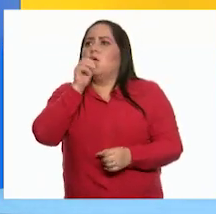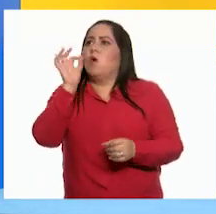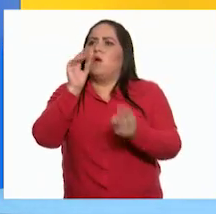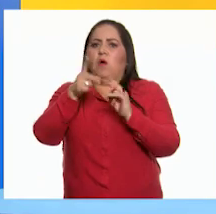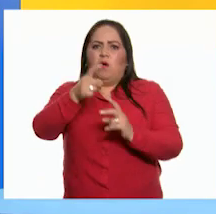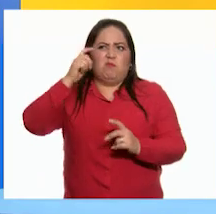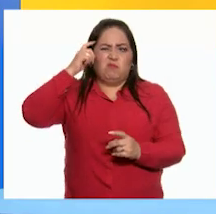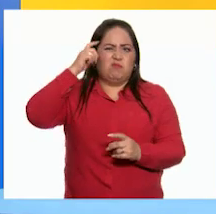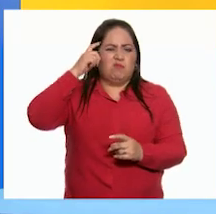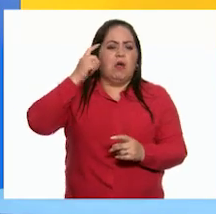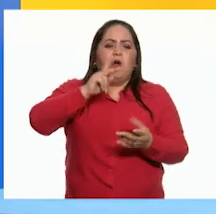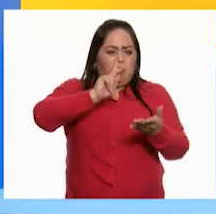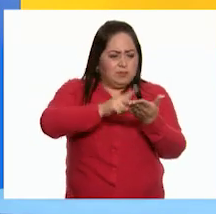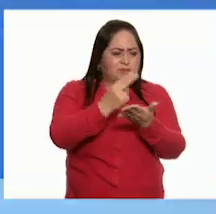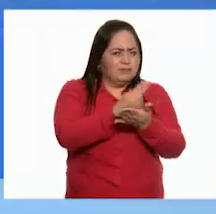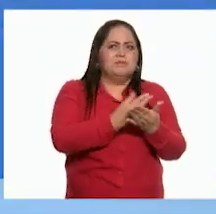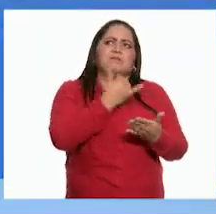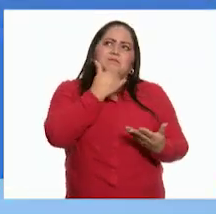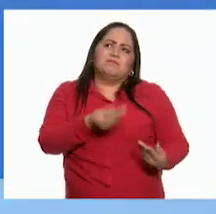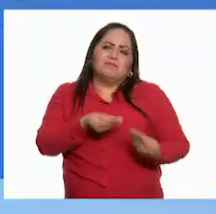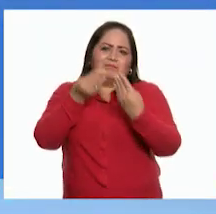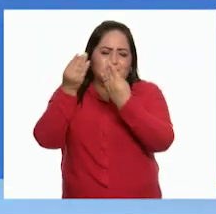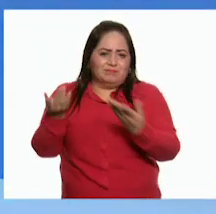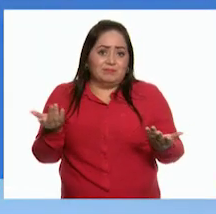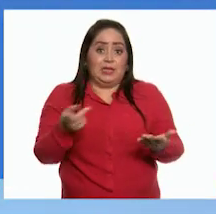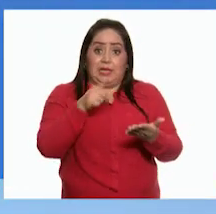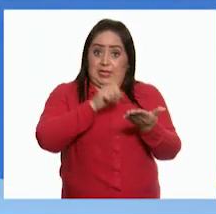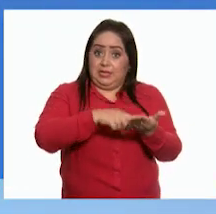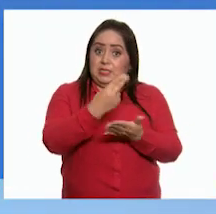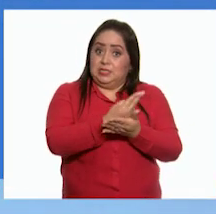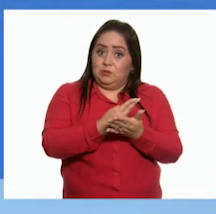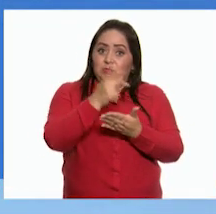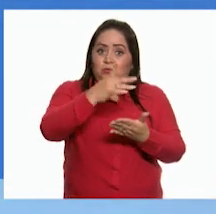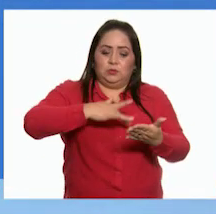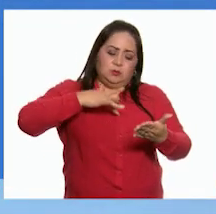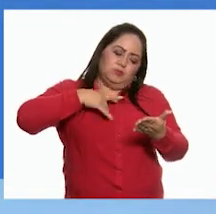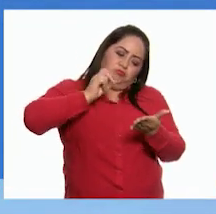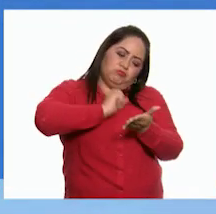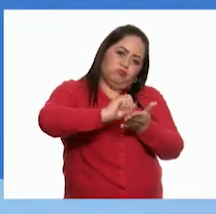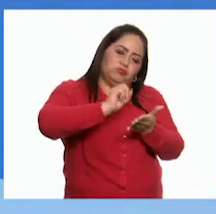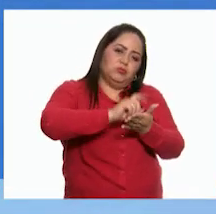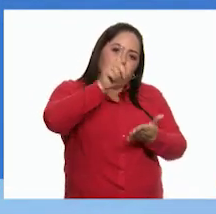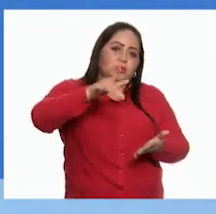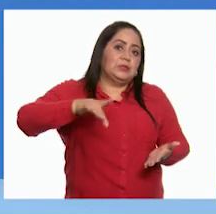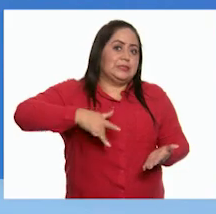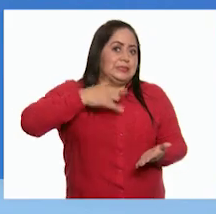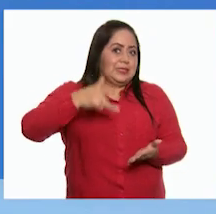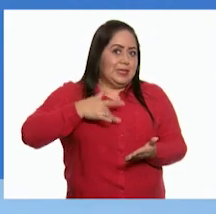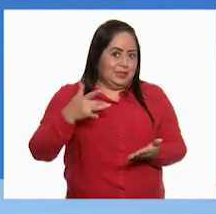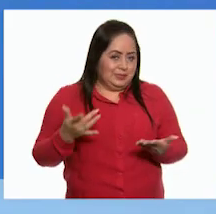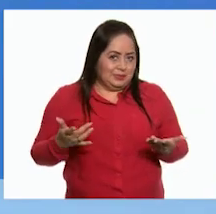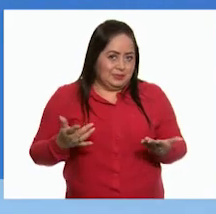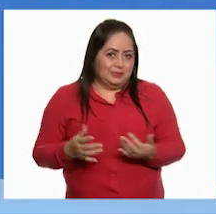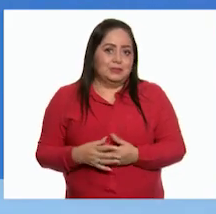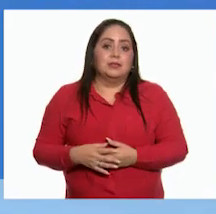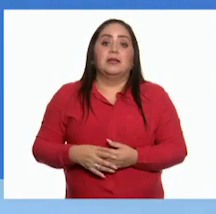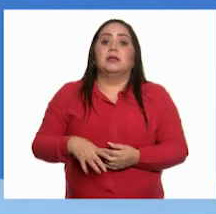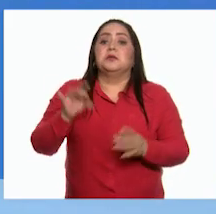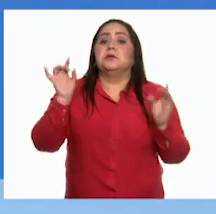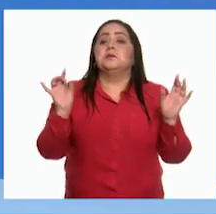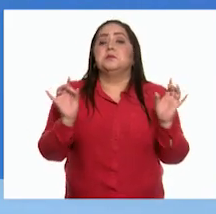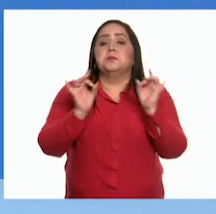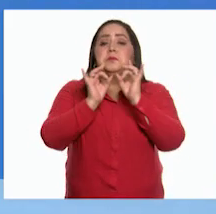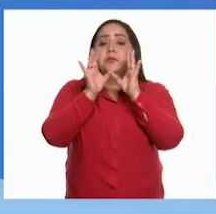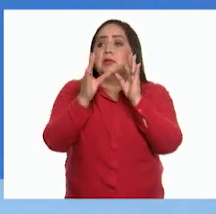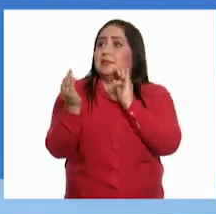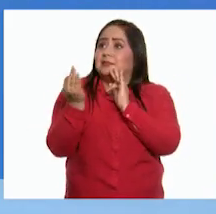resuelto Alguna diferencia En el dibujo Escribe el sentimiento Que sientes por la persona En caso de que